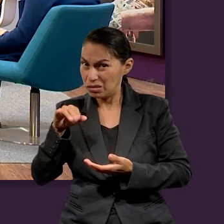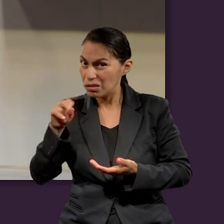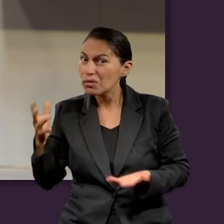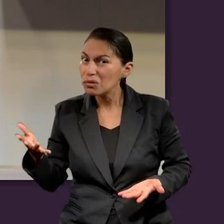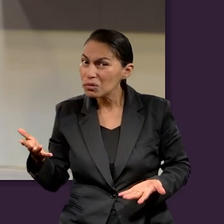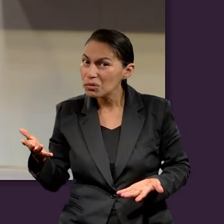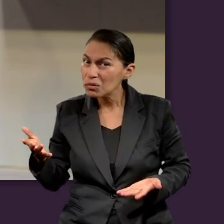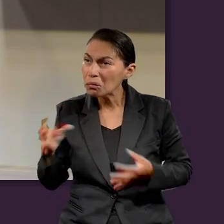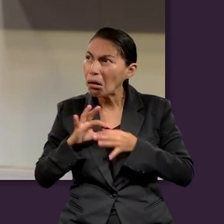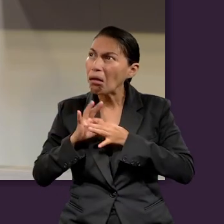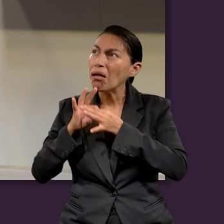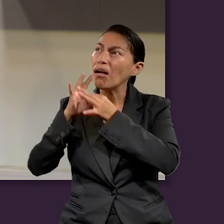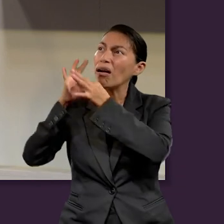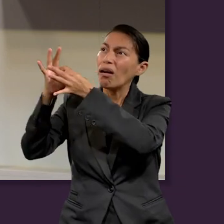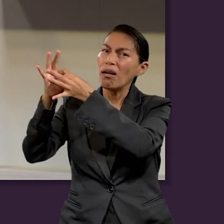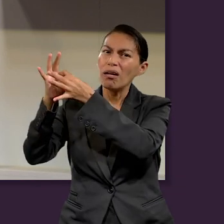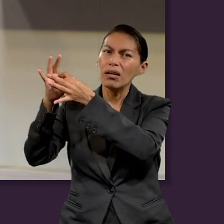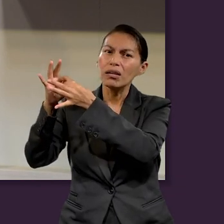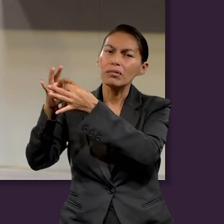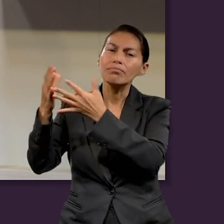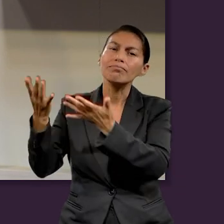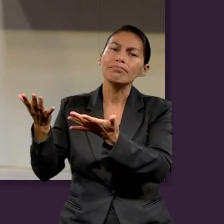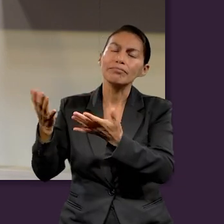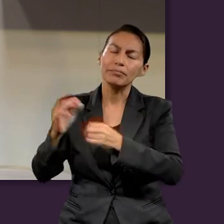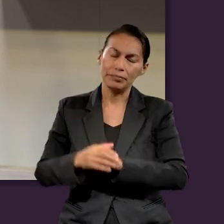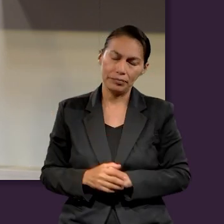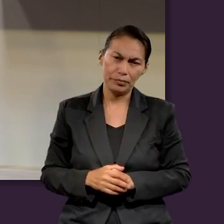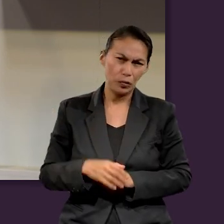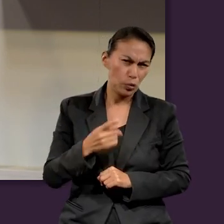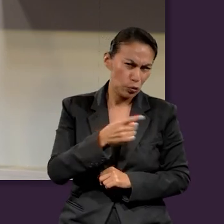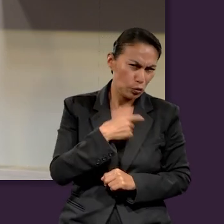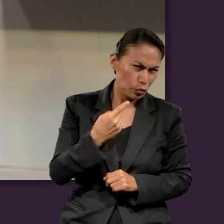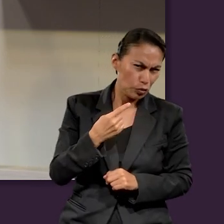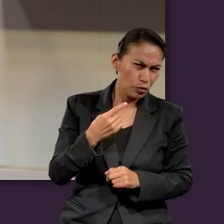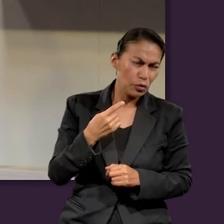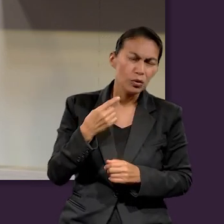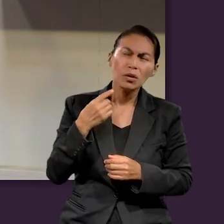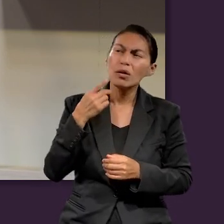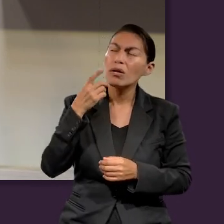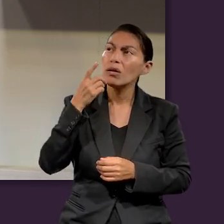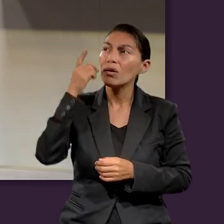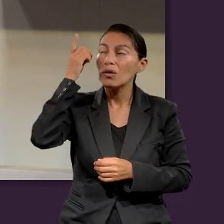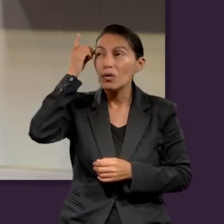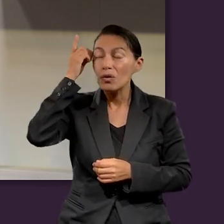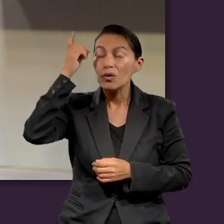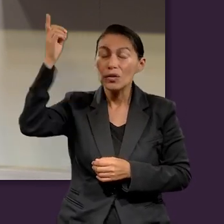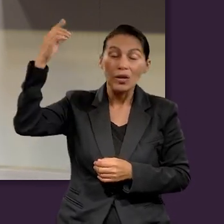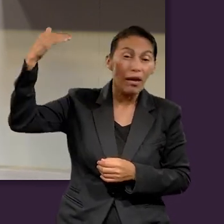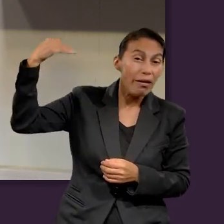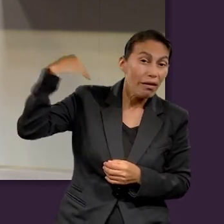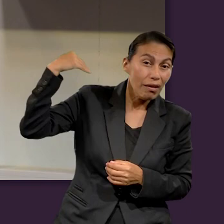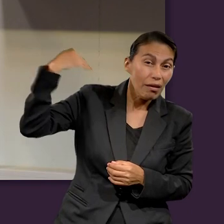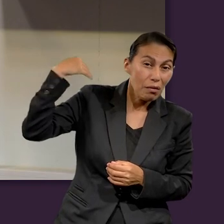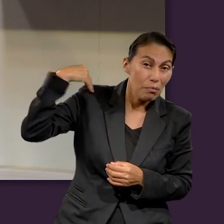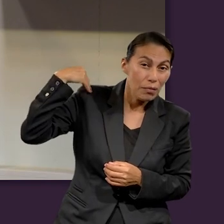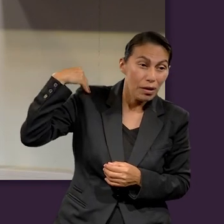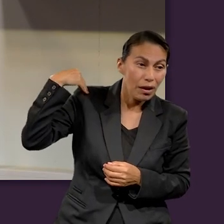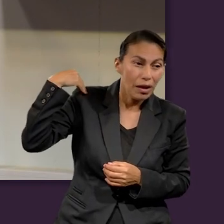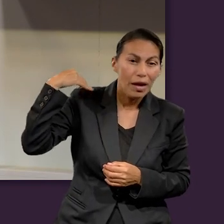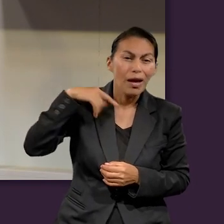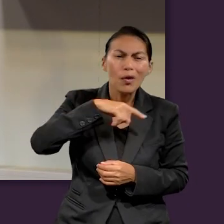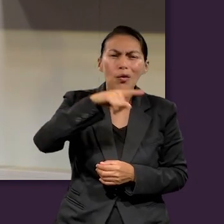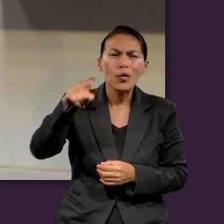la verdad. Y cuando leemos en este texto, en el cual dice que le hace un llamado a su pueblo,